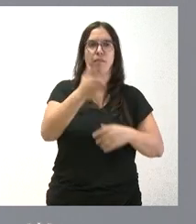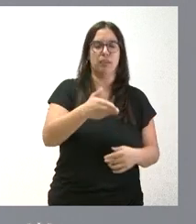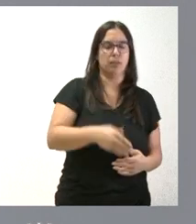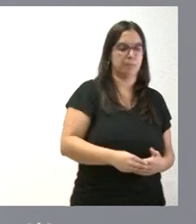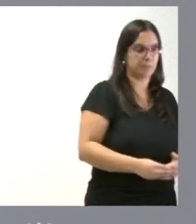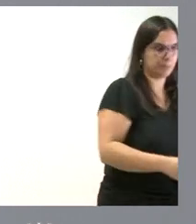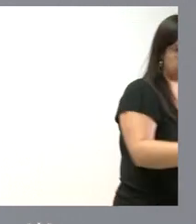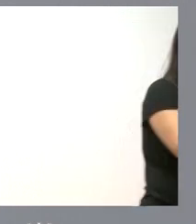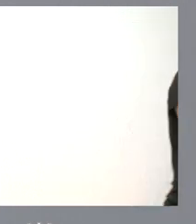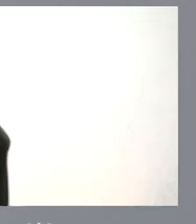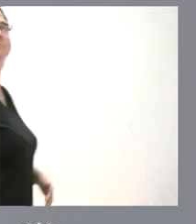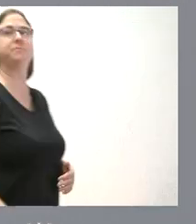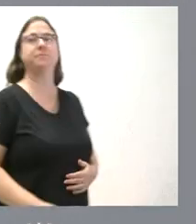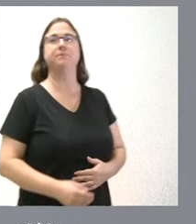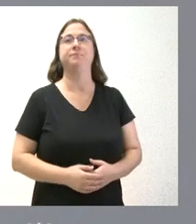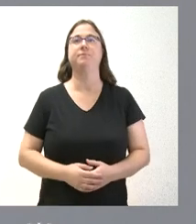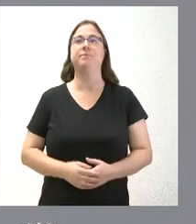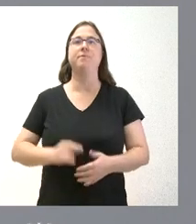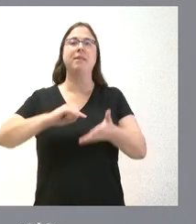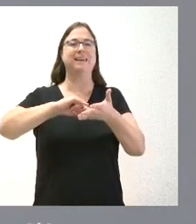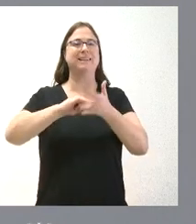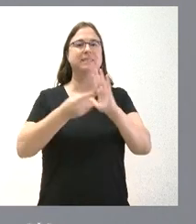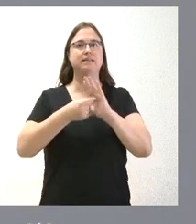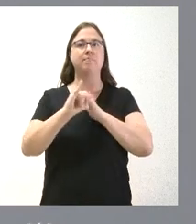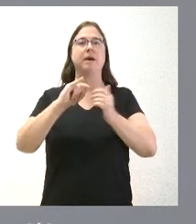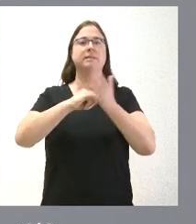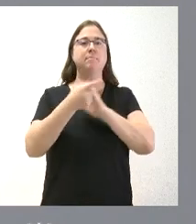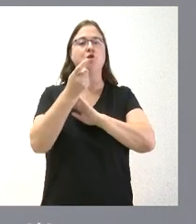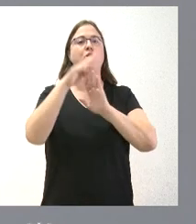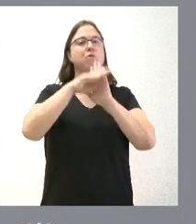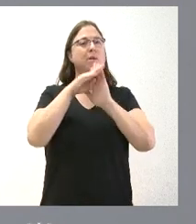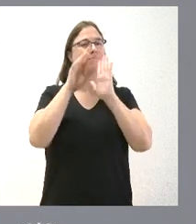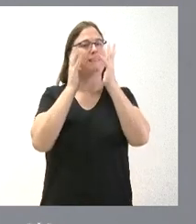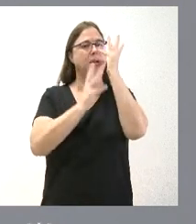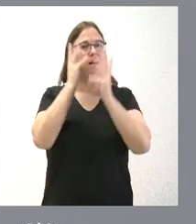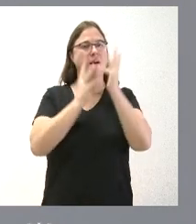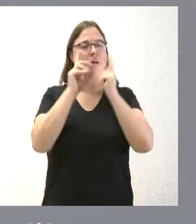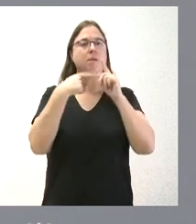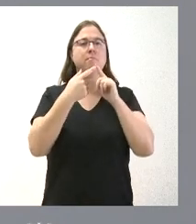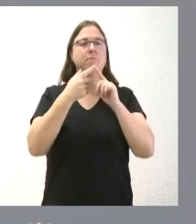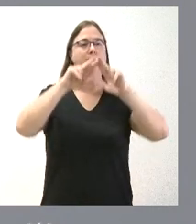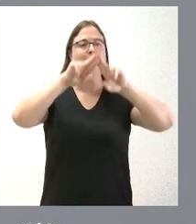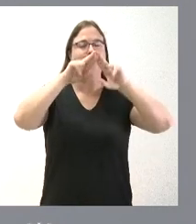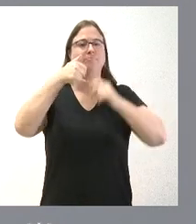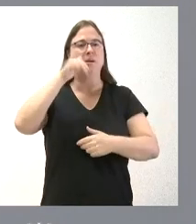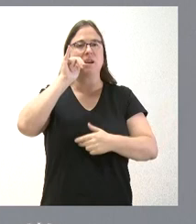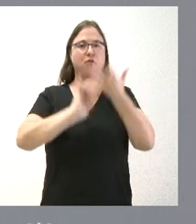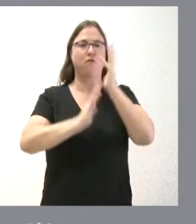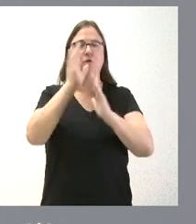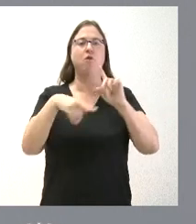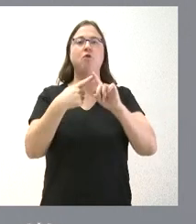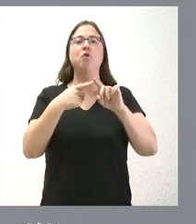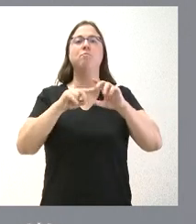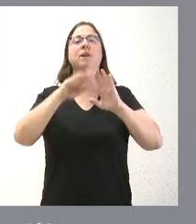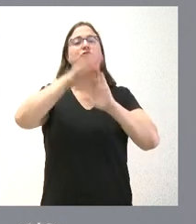sistema se compone de varios subsistemas y elementos, como el software de cálculo y análisis del riesgo de incendios forestales, el software de simulación de